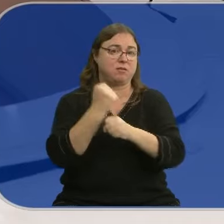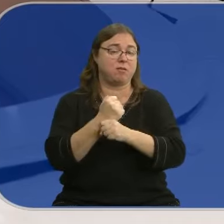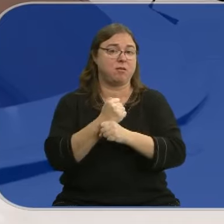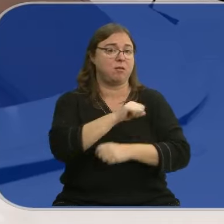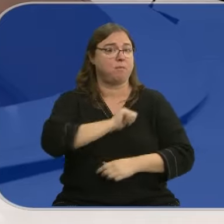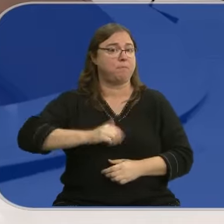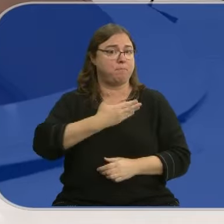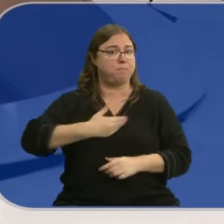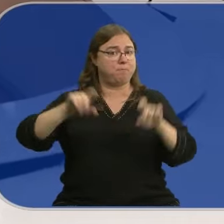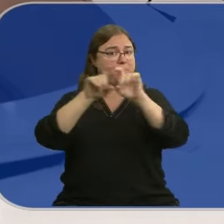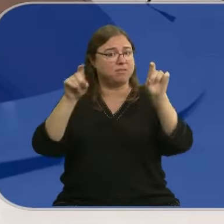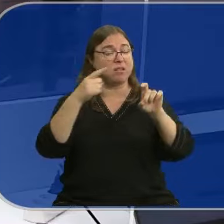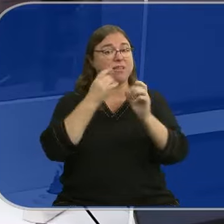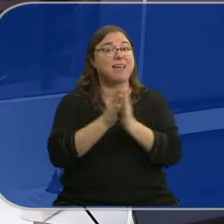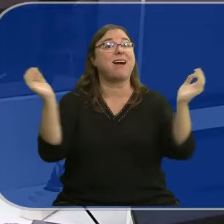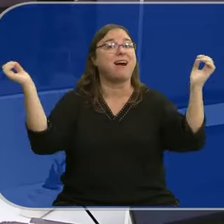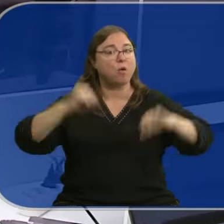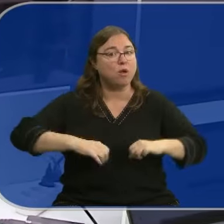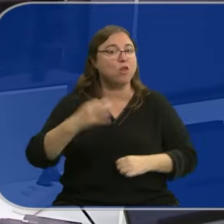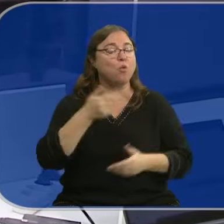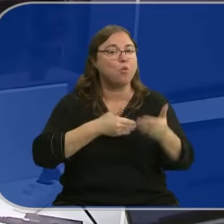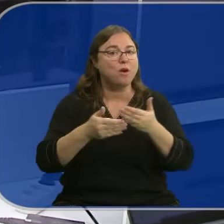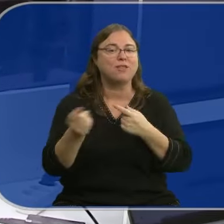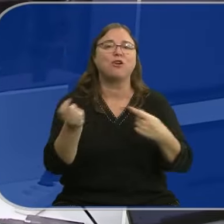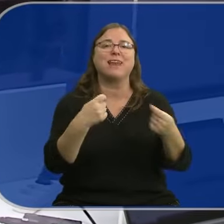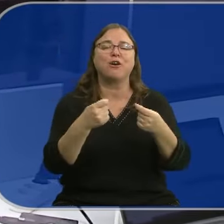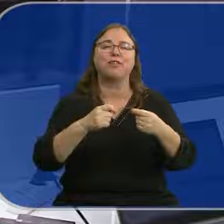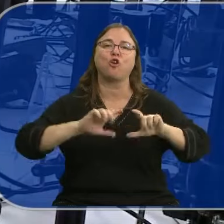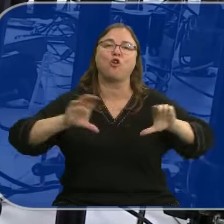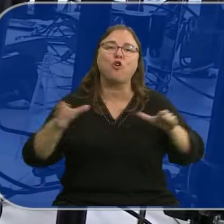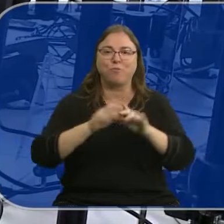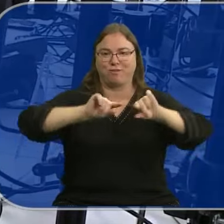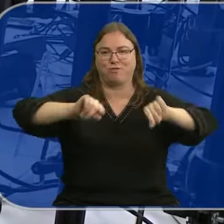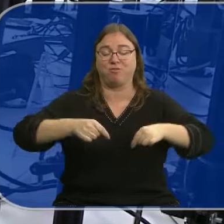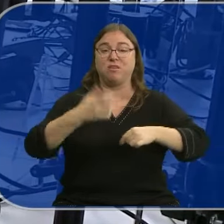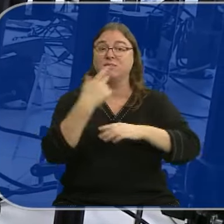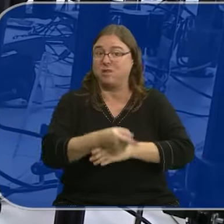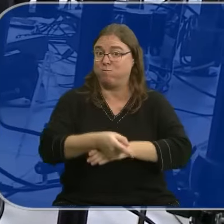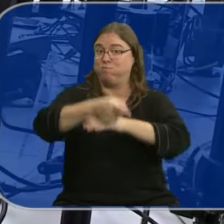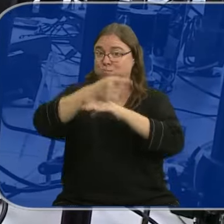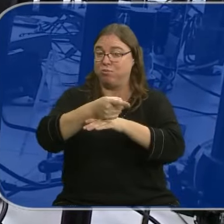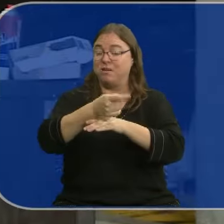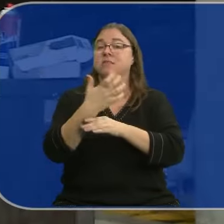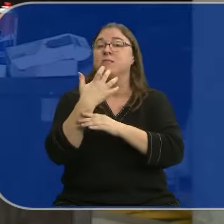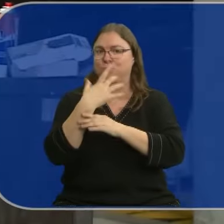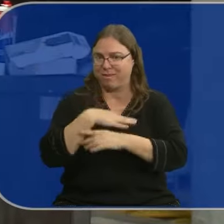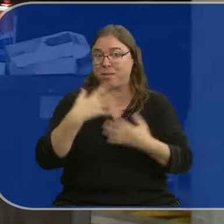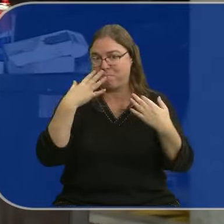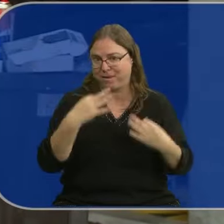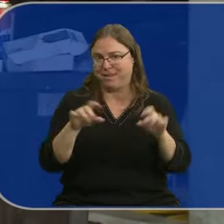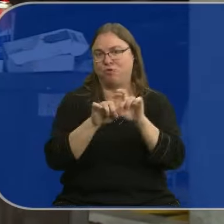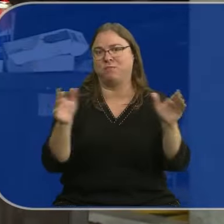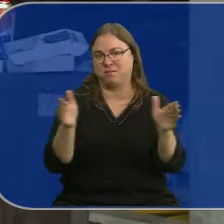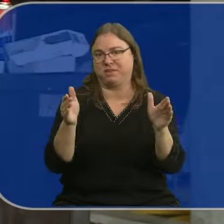patronal afirma que ese acuerdo debería alcanzarse en la negociación de los convenios colectivos y que de imponerse pondría en peligro muchas